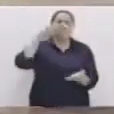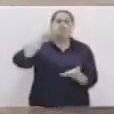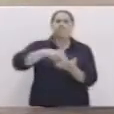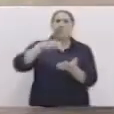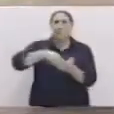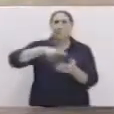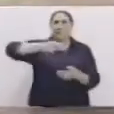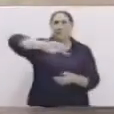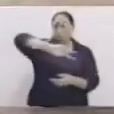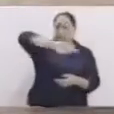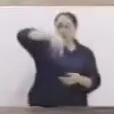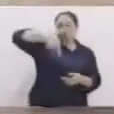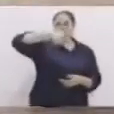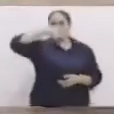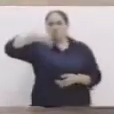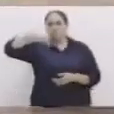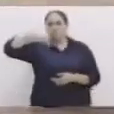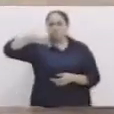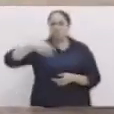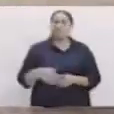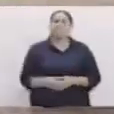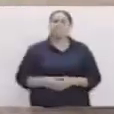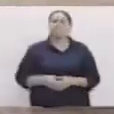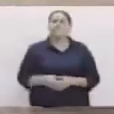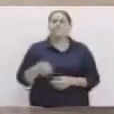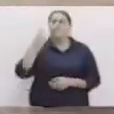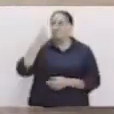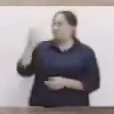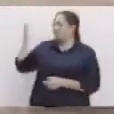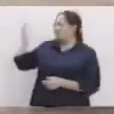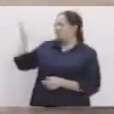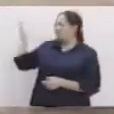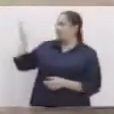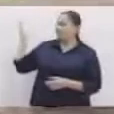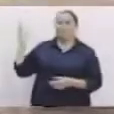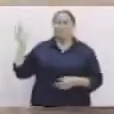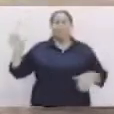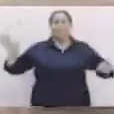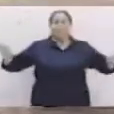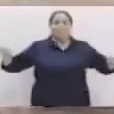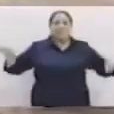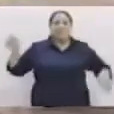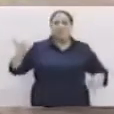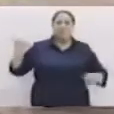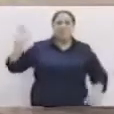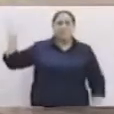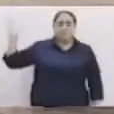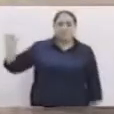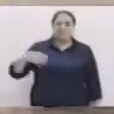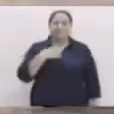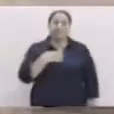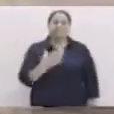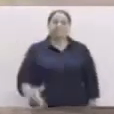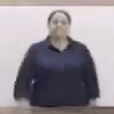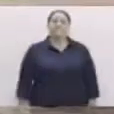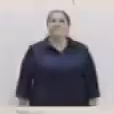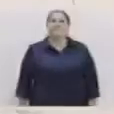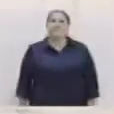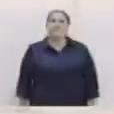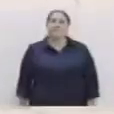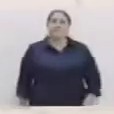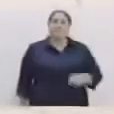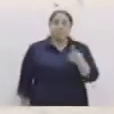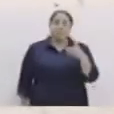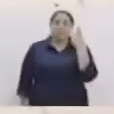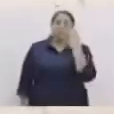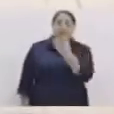giro. Y te mantienes en posición de avioncito. Si te das cuenta, yo estoy